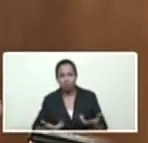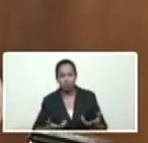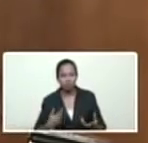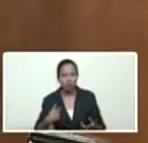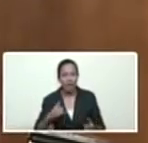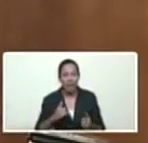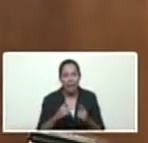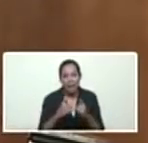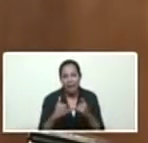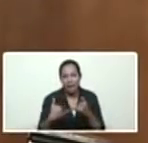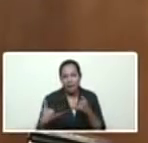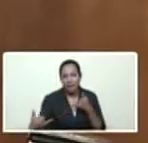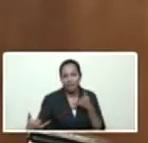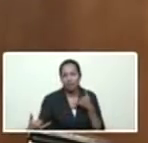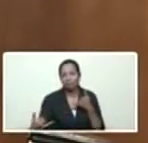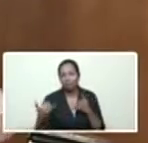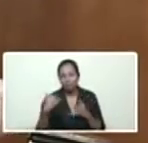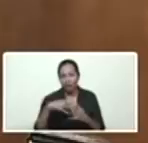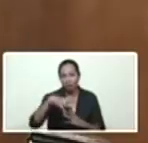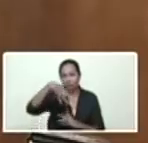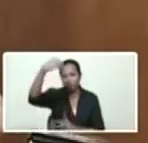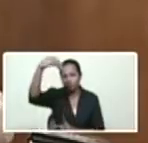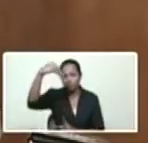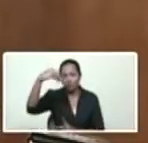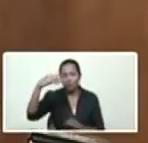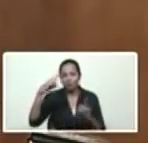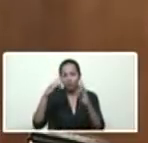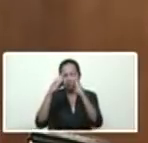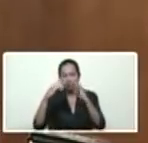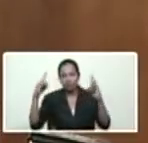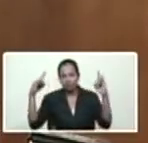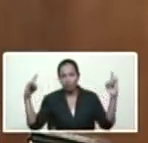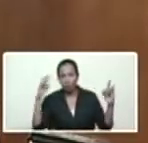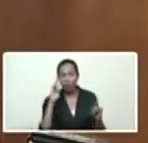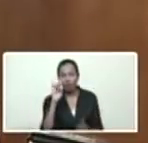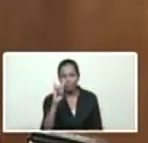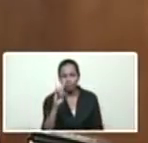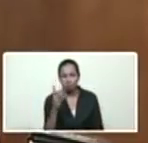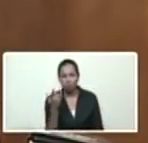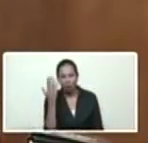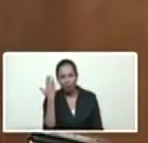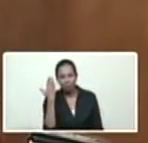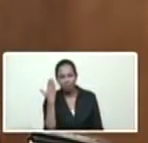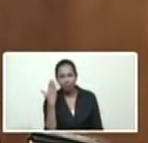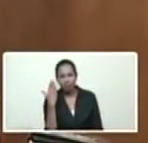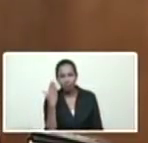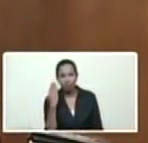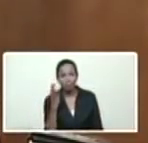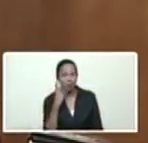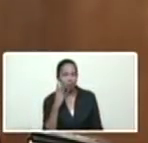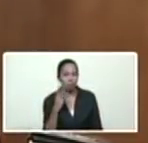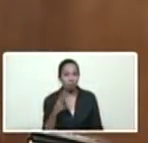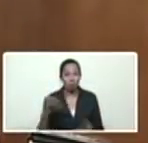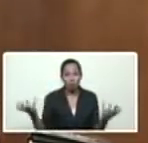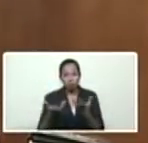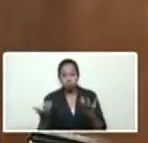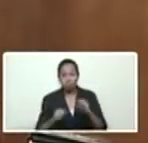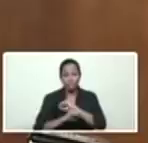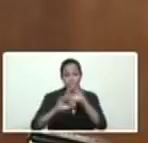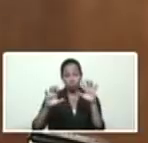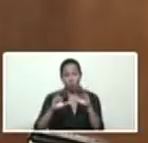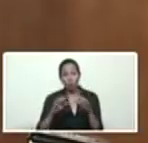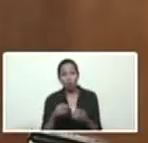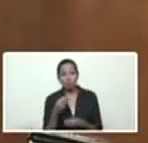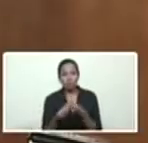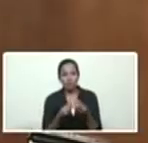transmisión torres de transmisión ustedes lo han visto en sus estados de repente se dispara un incendio pavoroso y